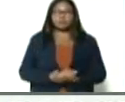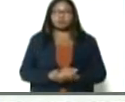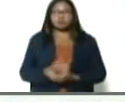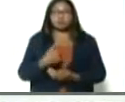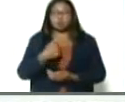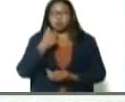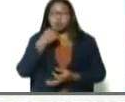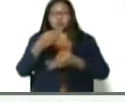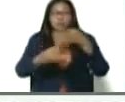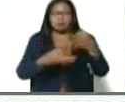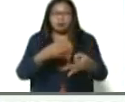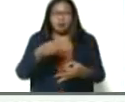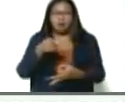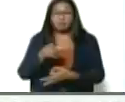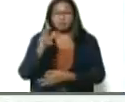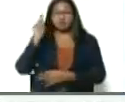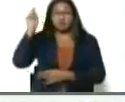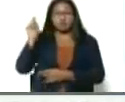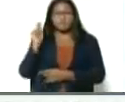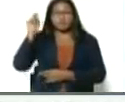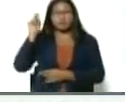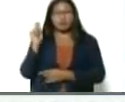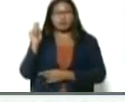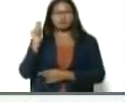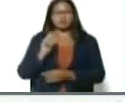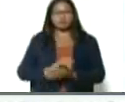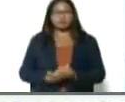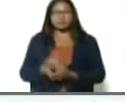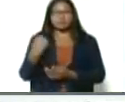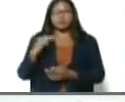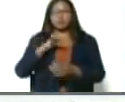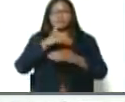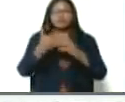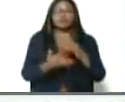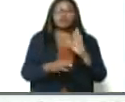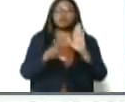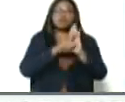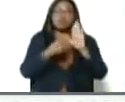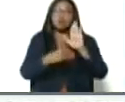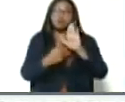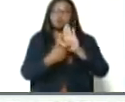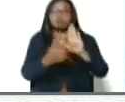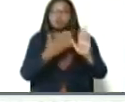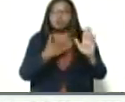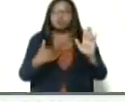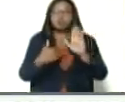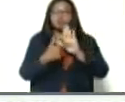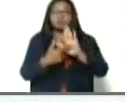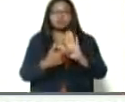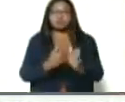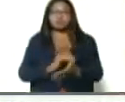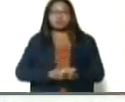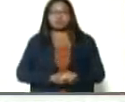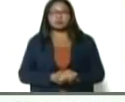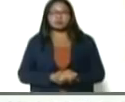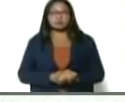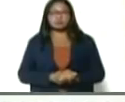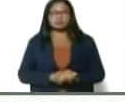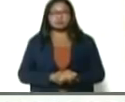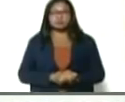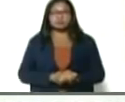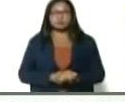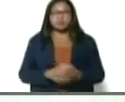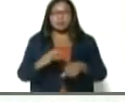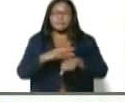decir, tú que eres diputado, aquí tenemos un proyecto de ley, quiero que lo presente el ministro.